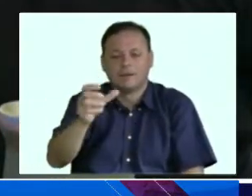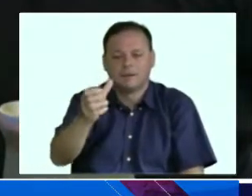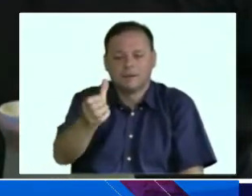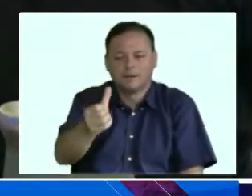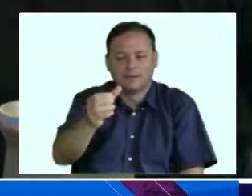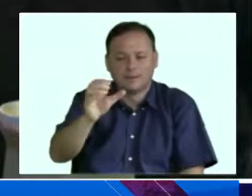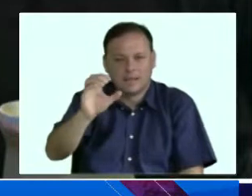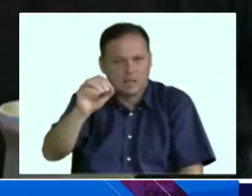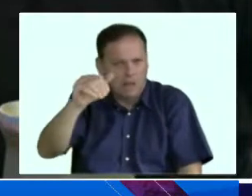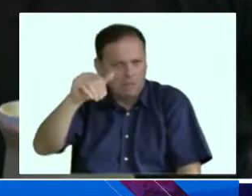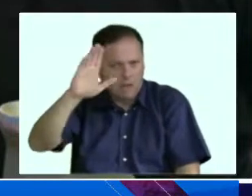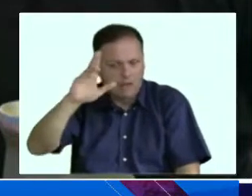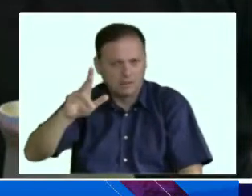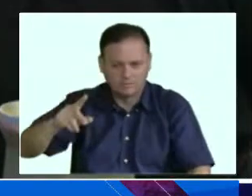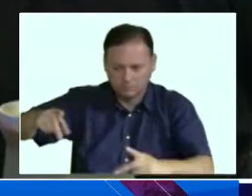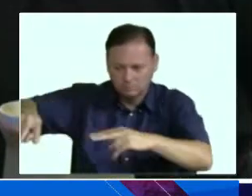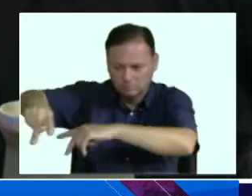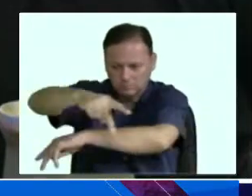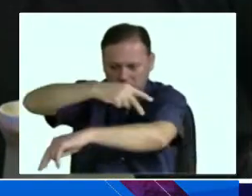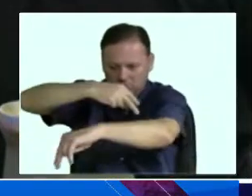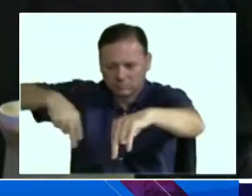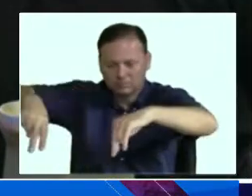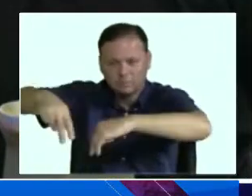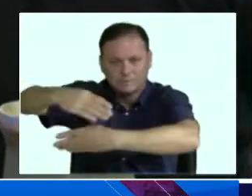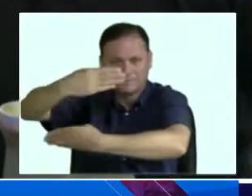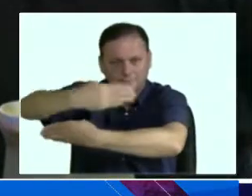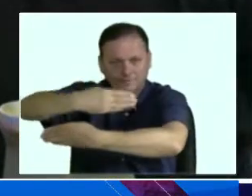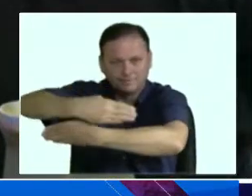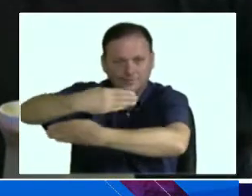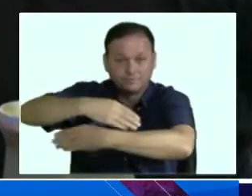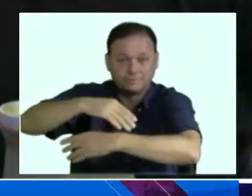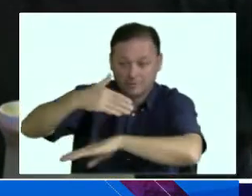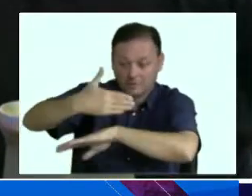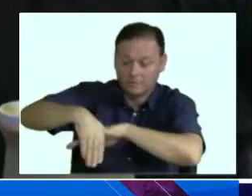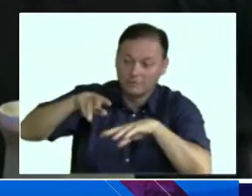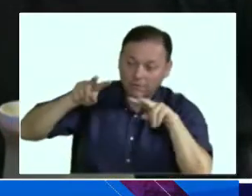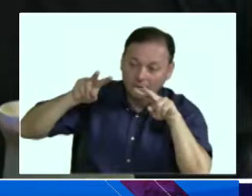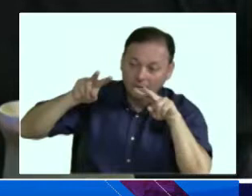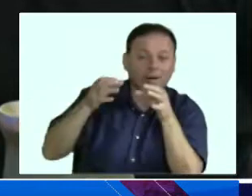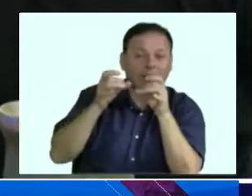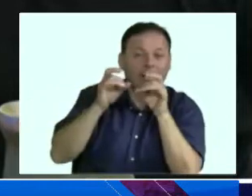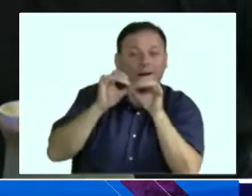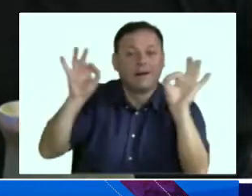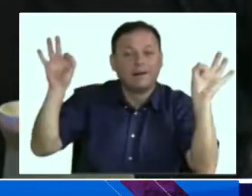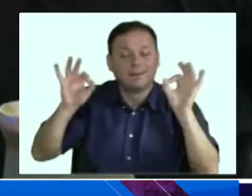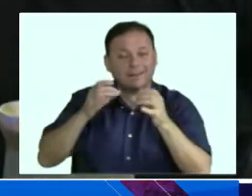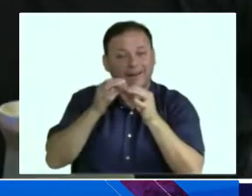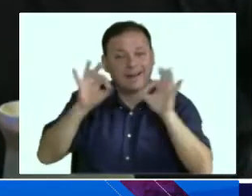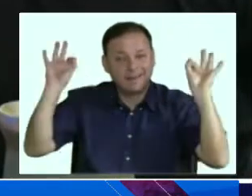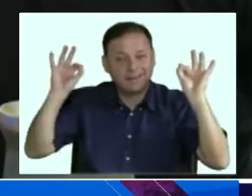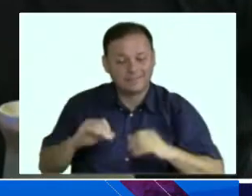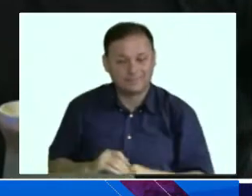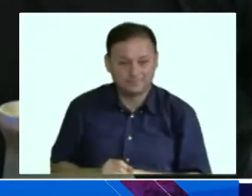los autores ya que interpretan el papel de soldado romano. 160